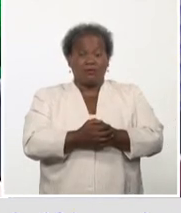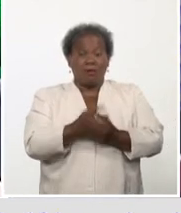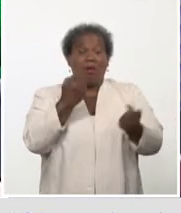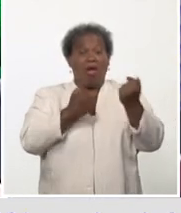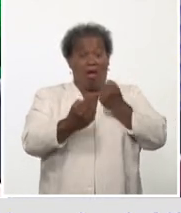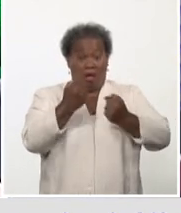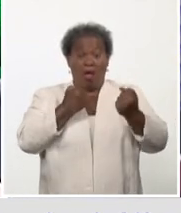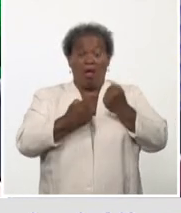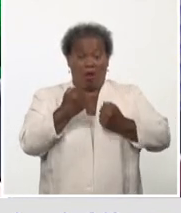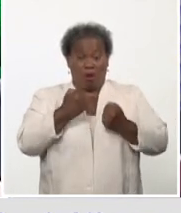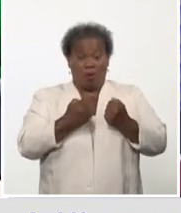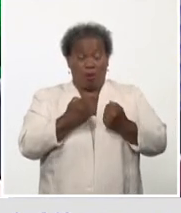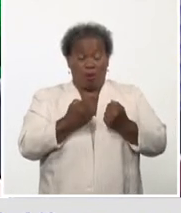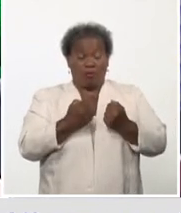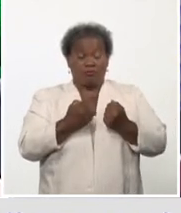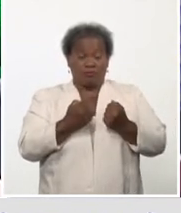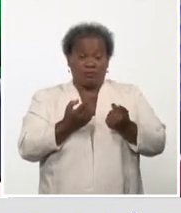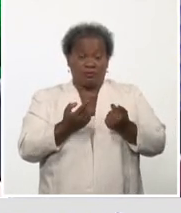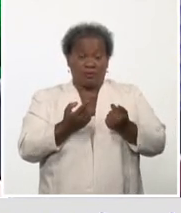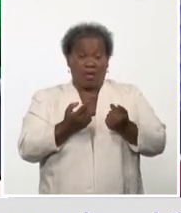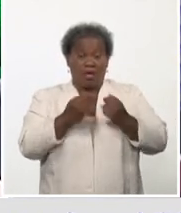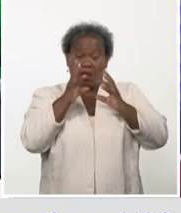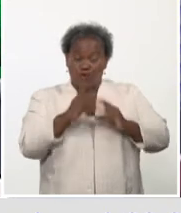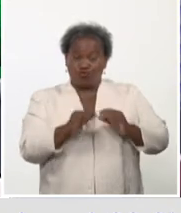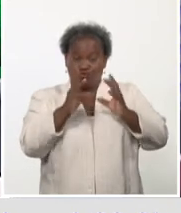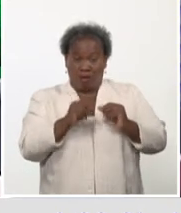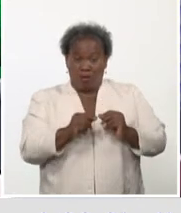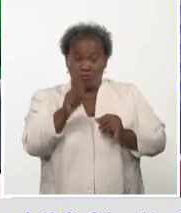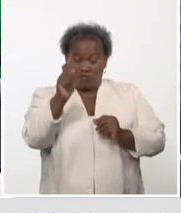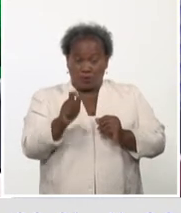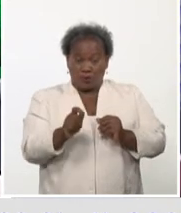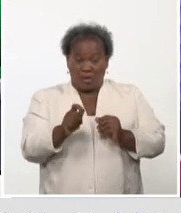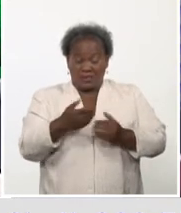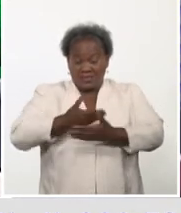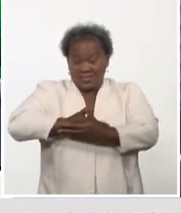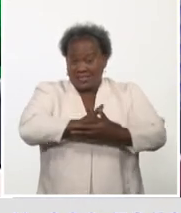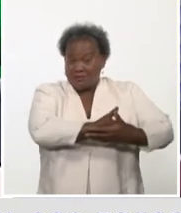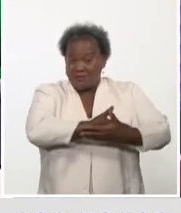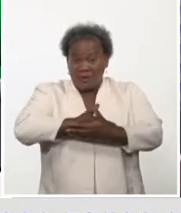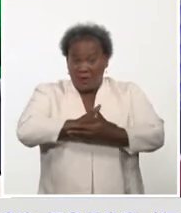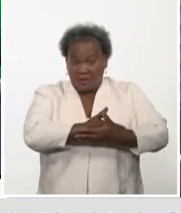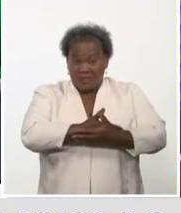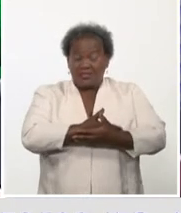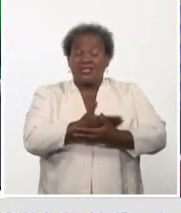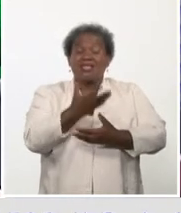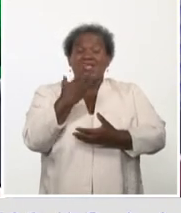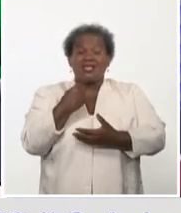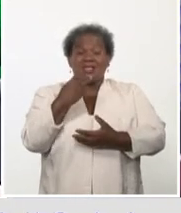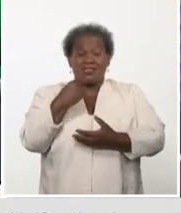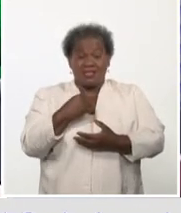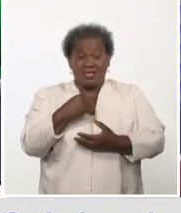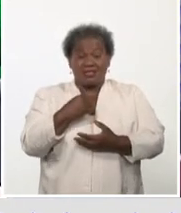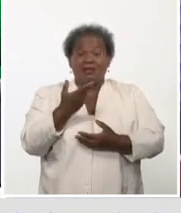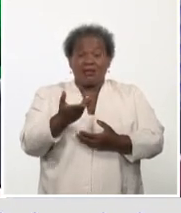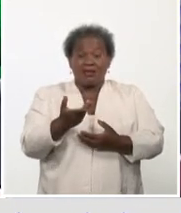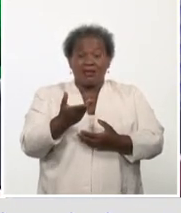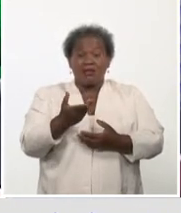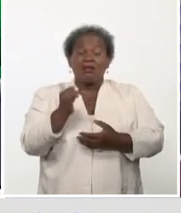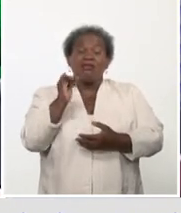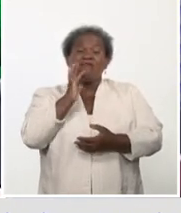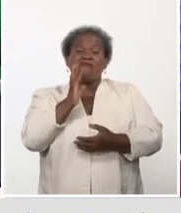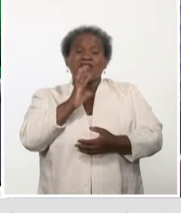la redundancia, de casos de recién nacidos que se dice que la infección fue adquirida intraútero, todavía la